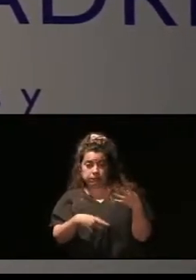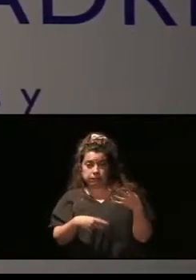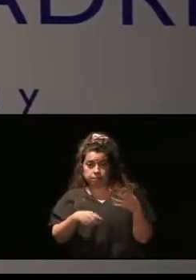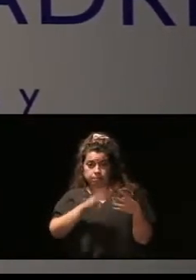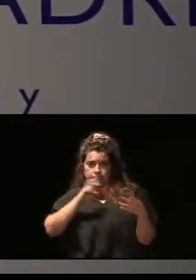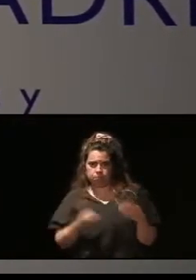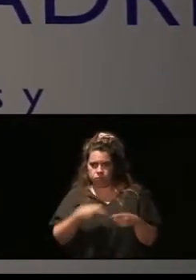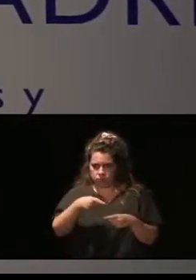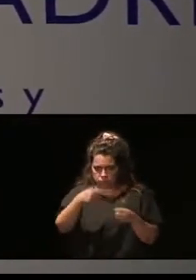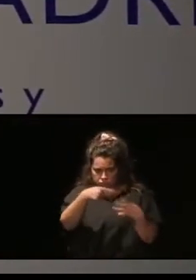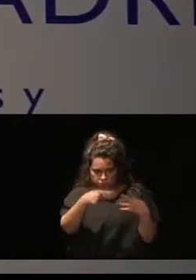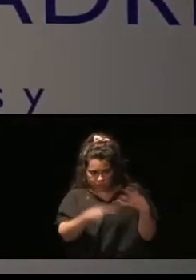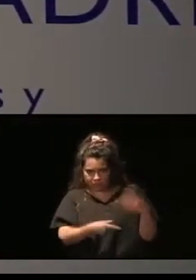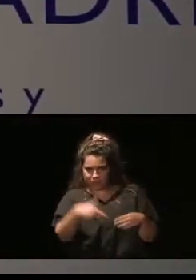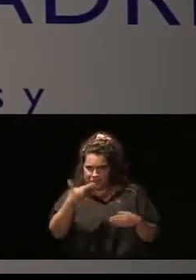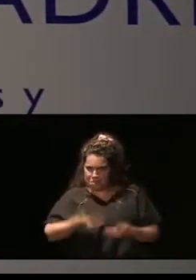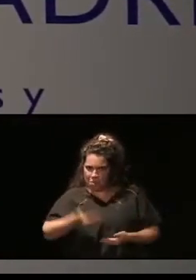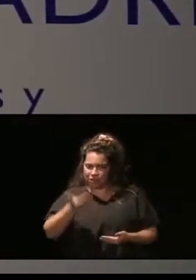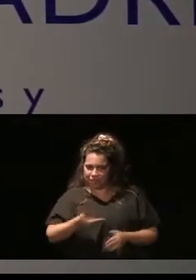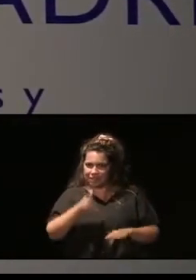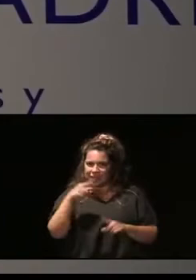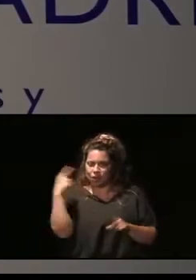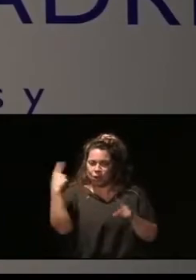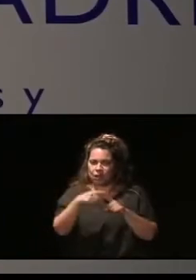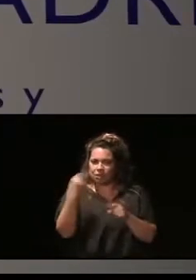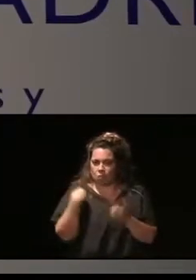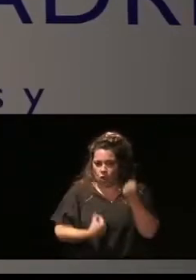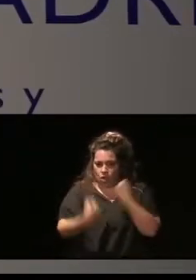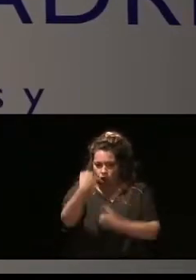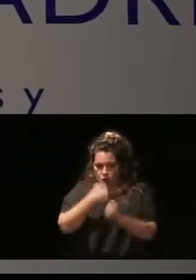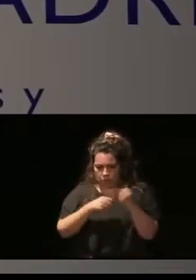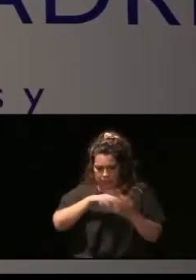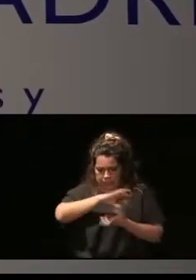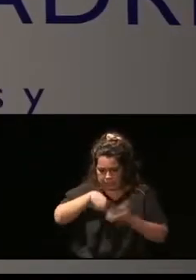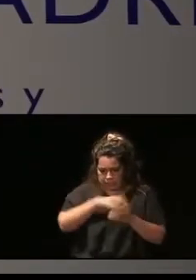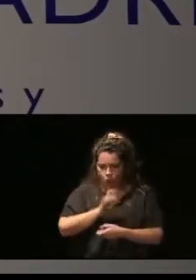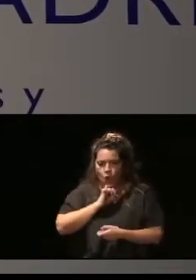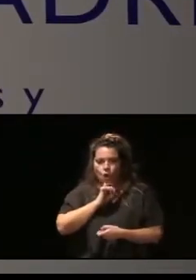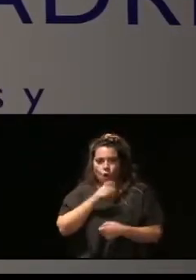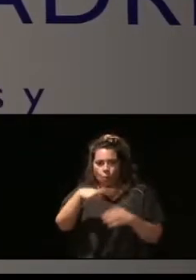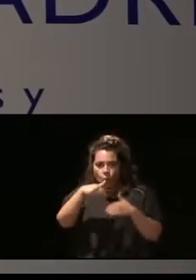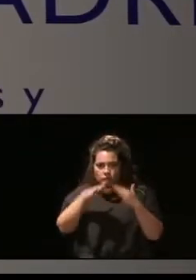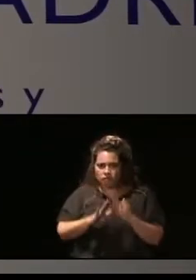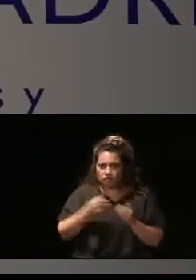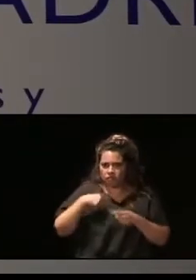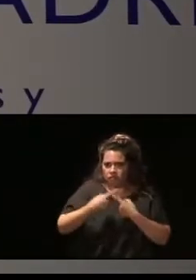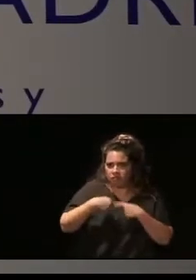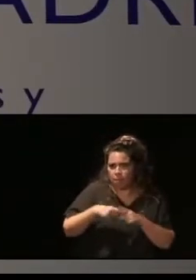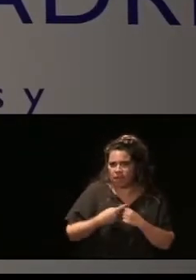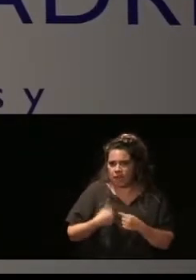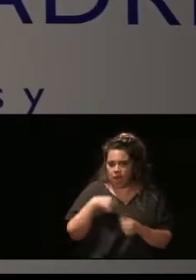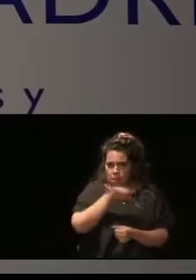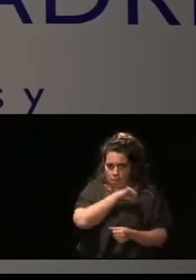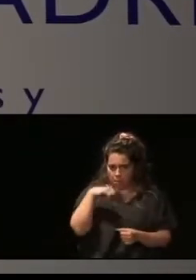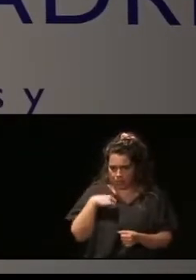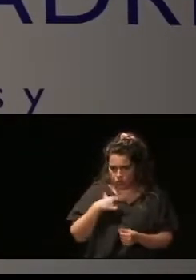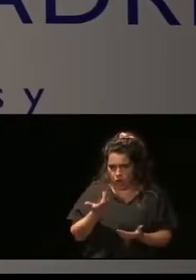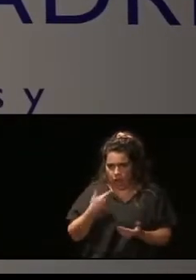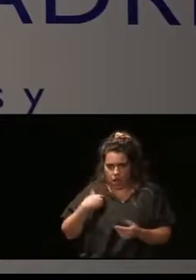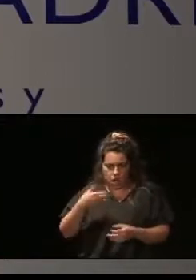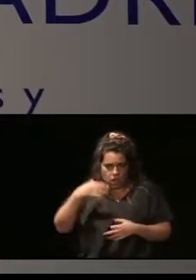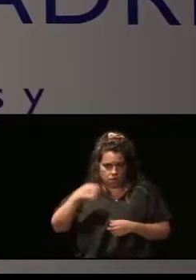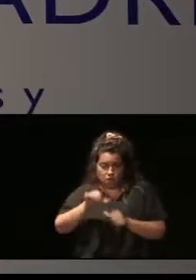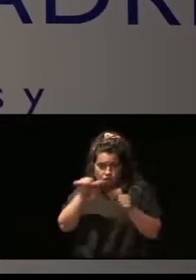importantes, ¿no?, pues para gestionar la economía familiar y personal de manera eficaz y